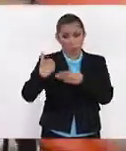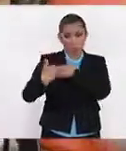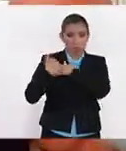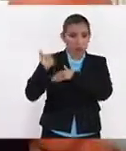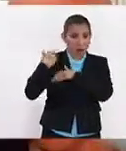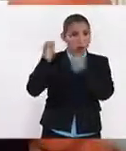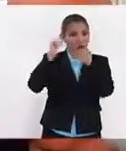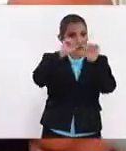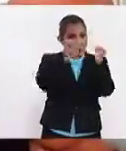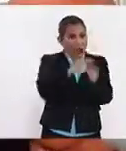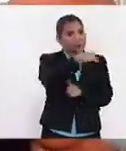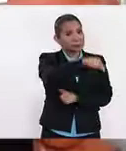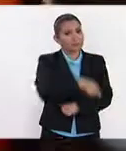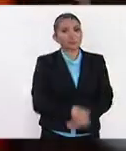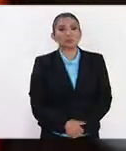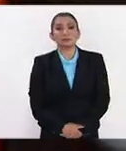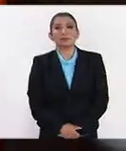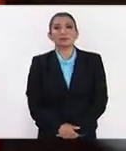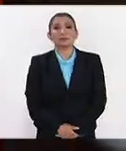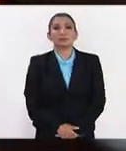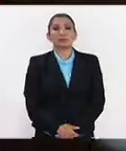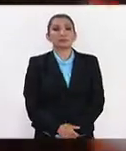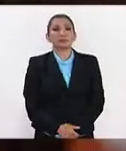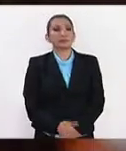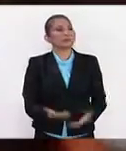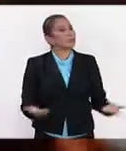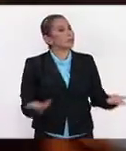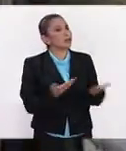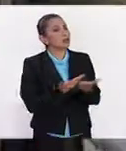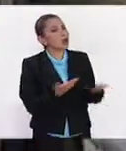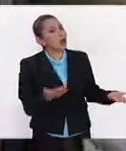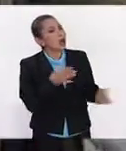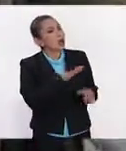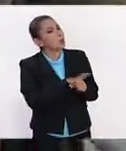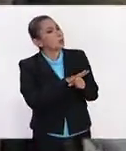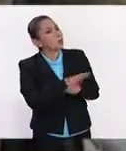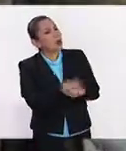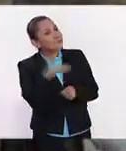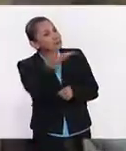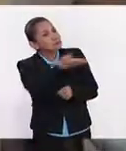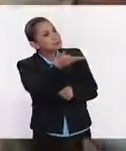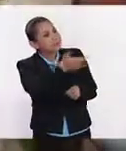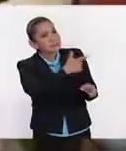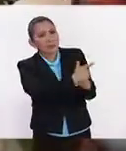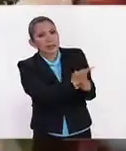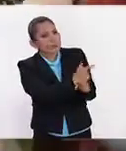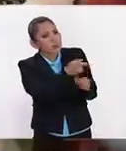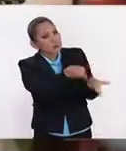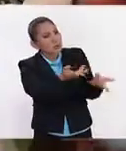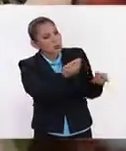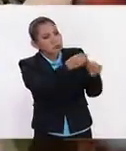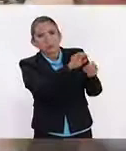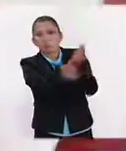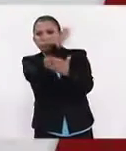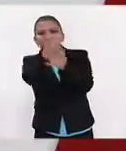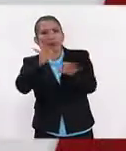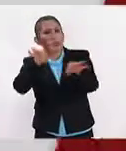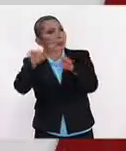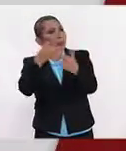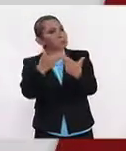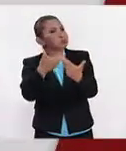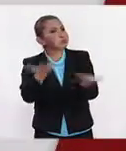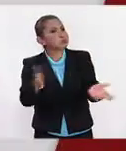el Instituto de Artes. Ahora, ¿qué tan demandada es esta licenciatura, profesora, en estos momentos?